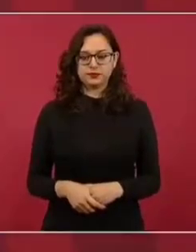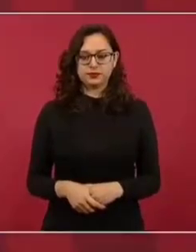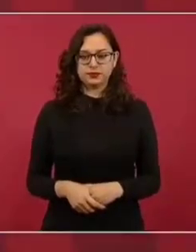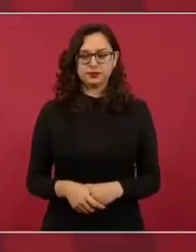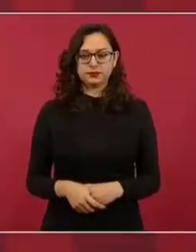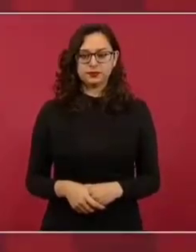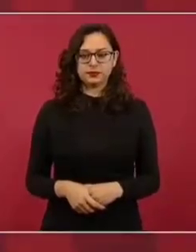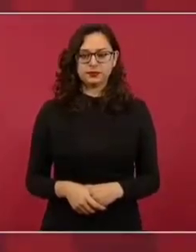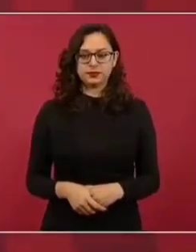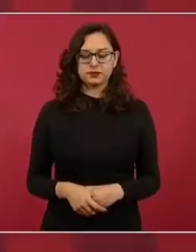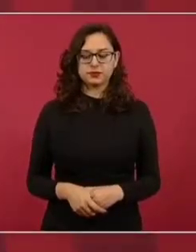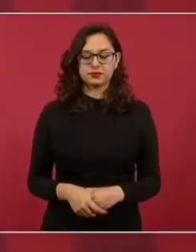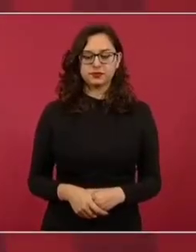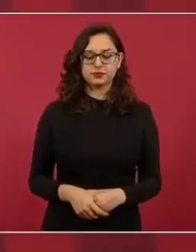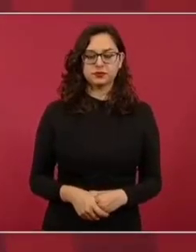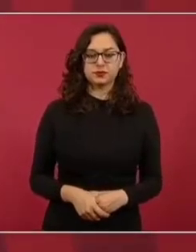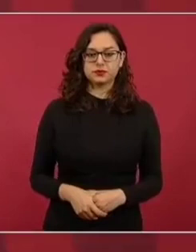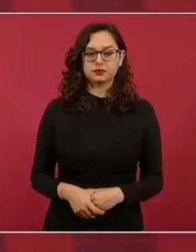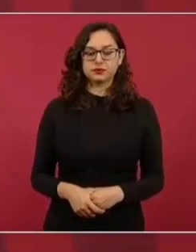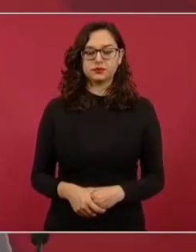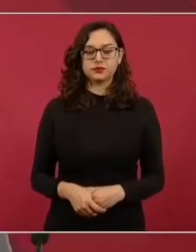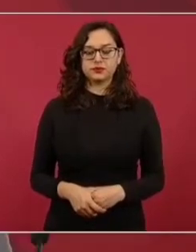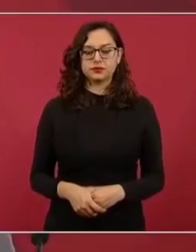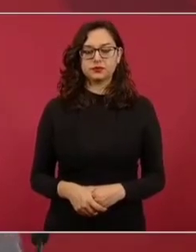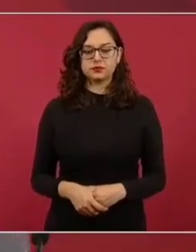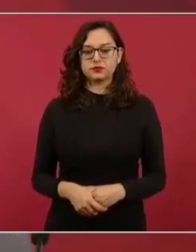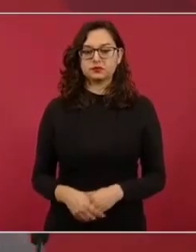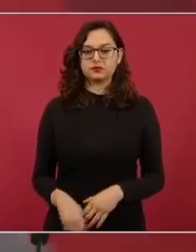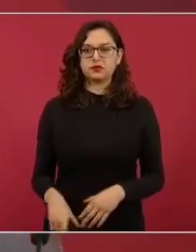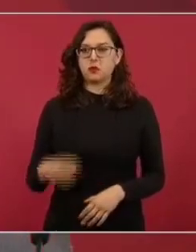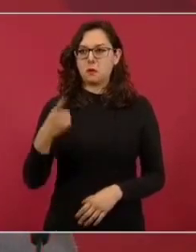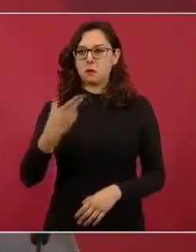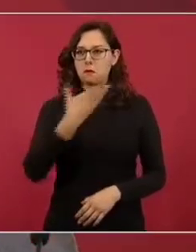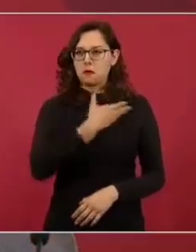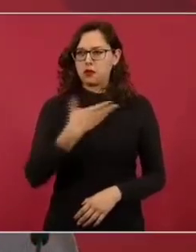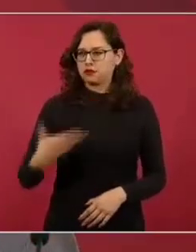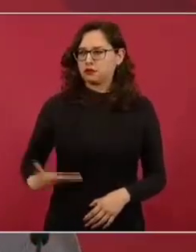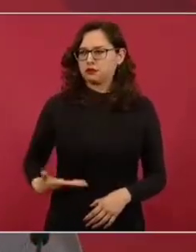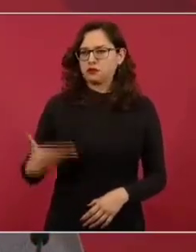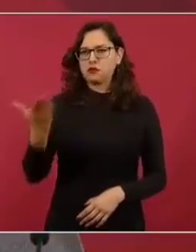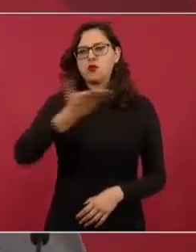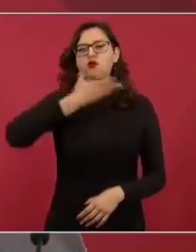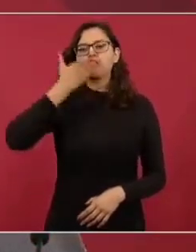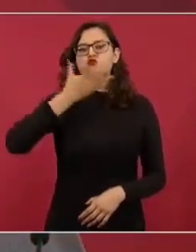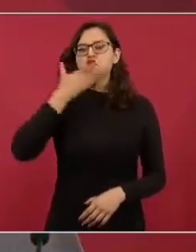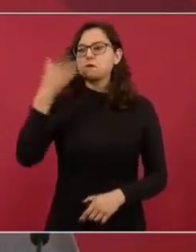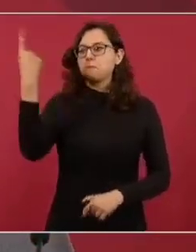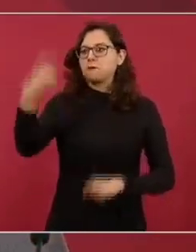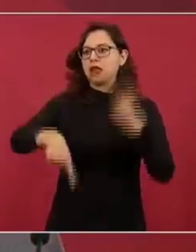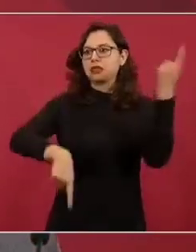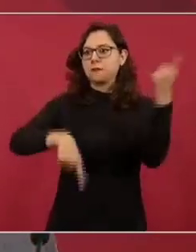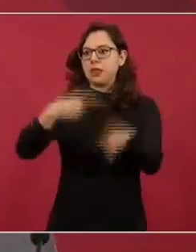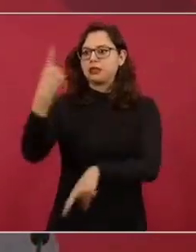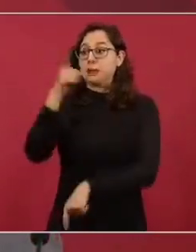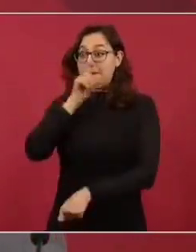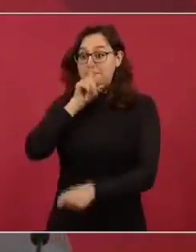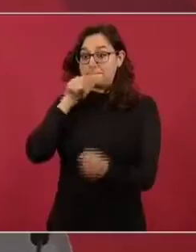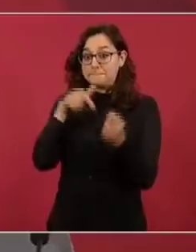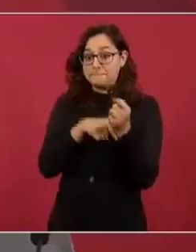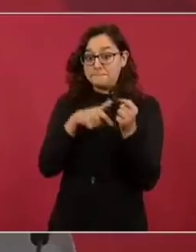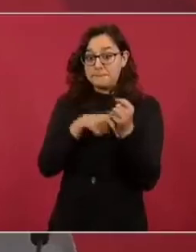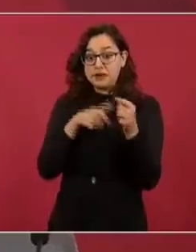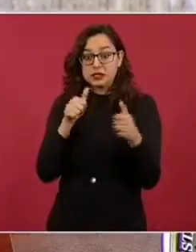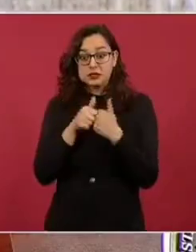que se oculten hechos tan